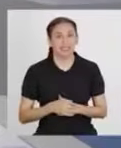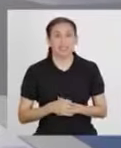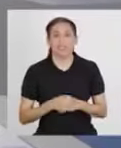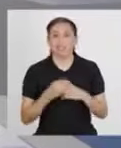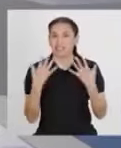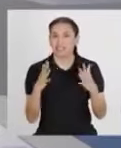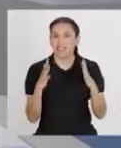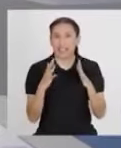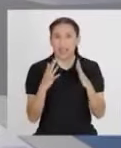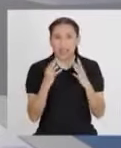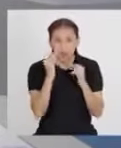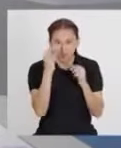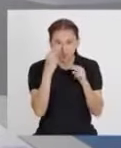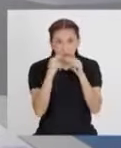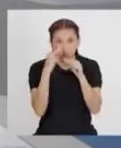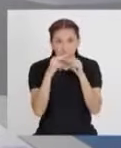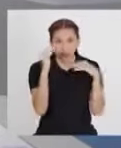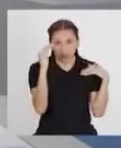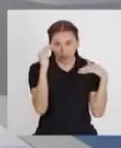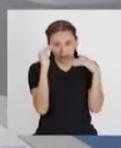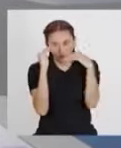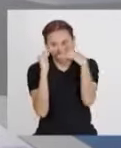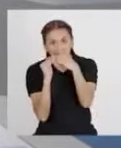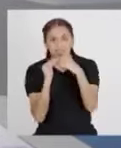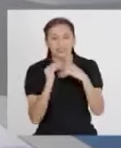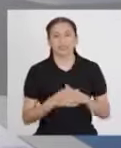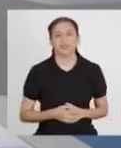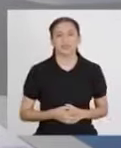¡Están más cerca de lo que creen!